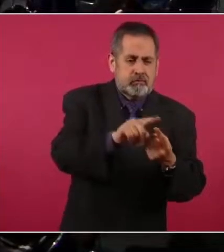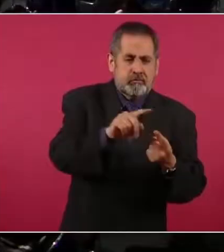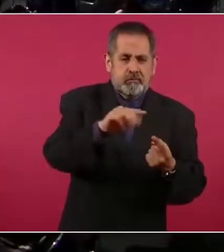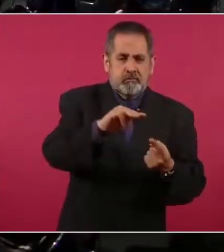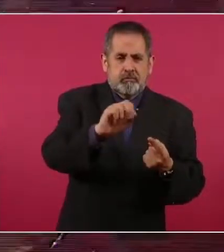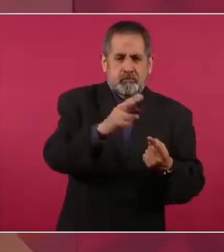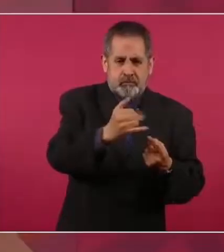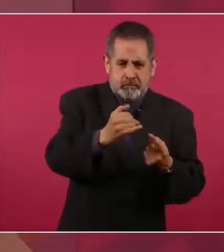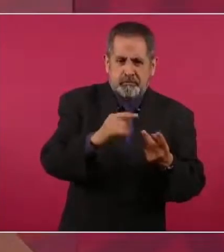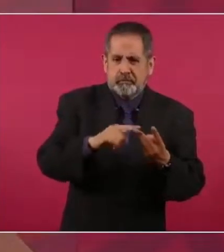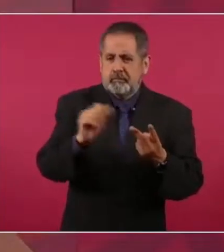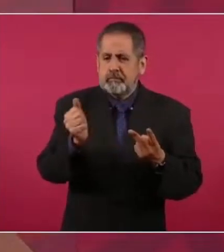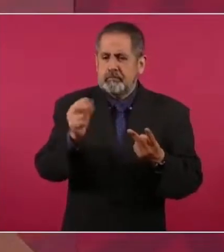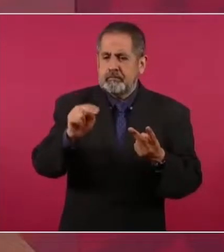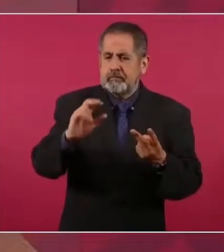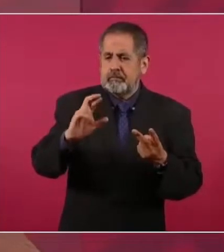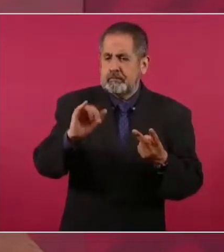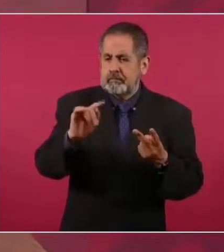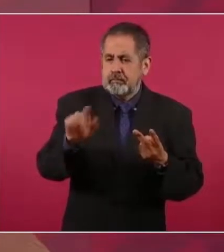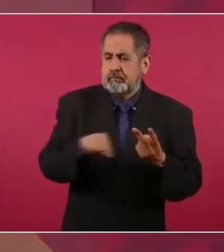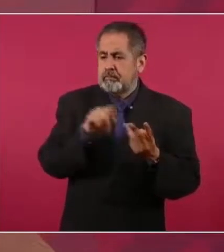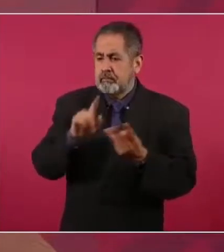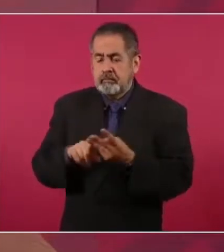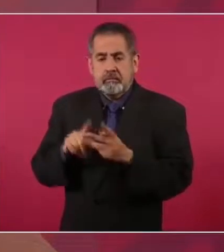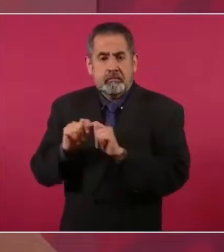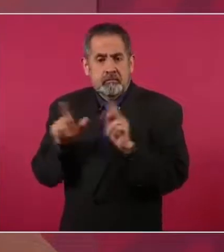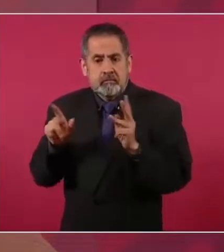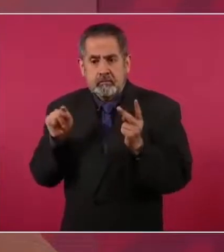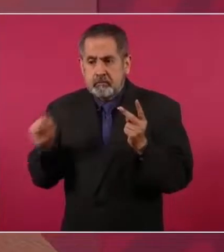ayer Tuxela.